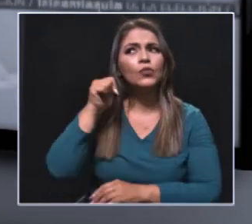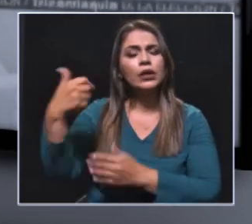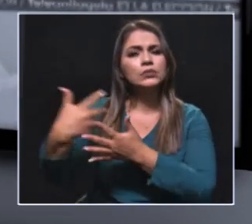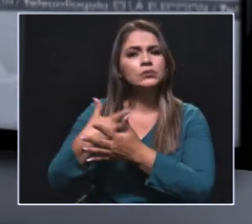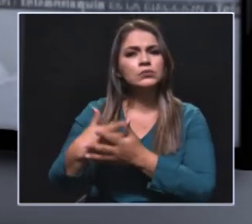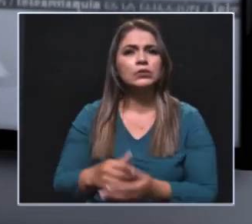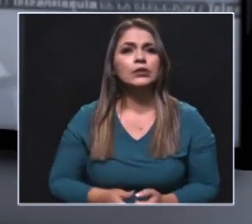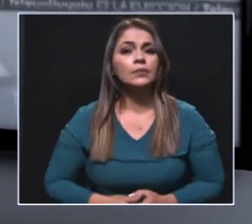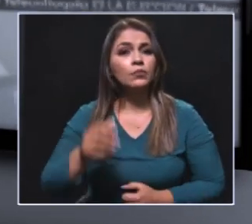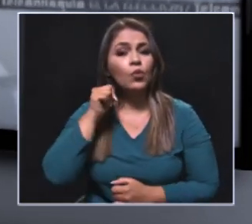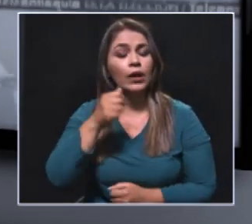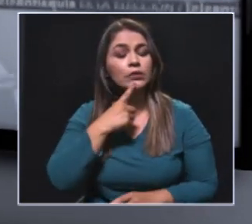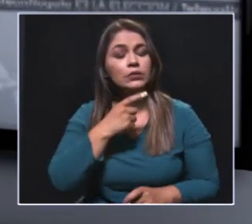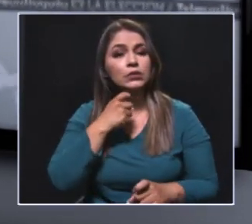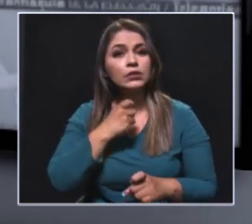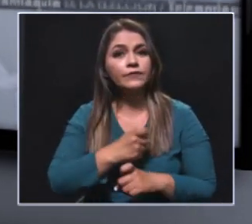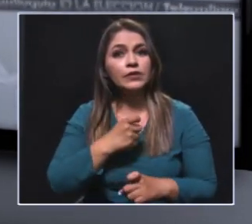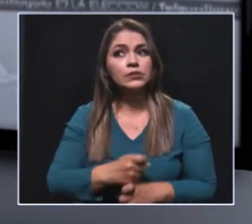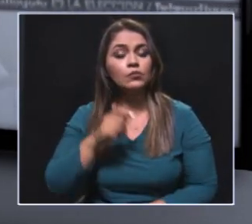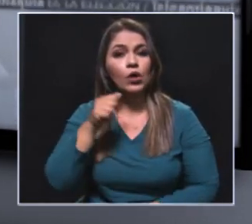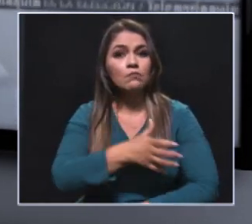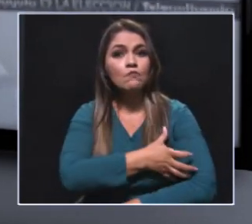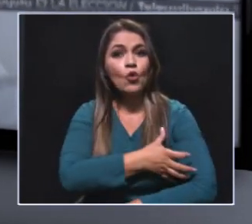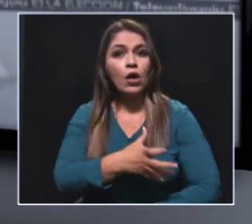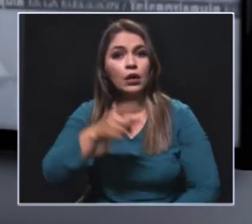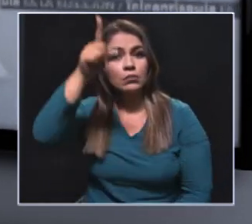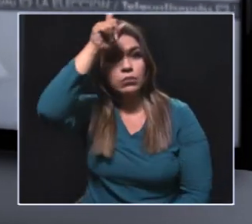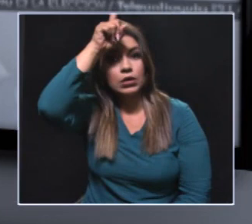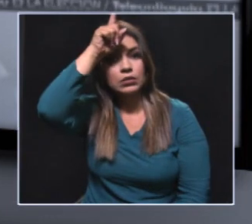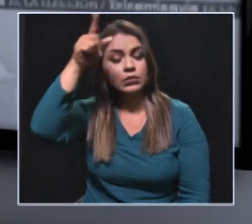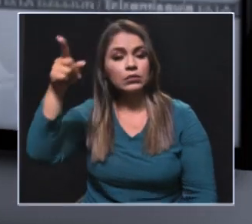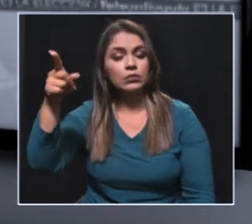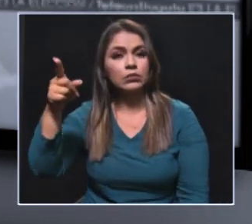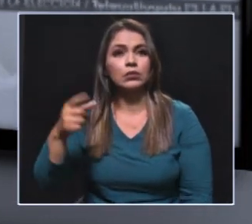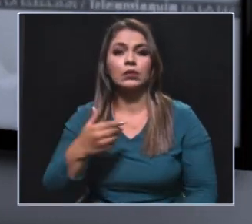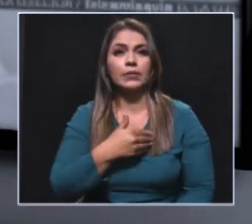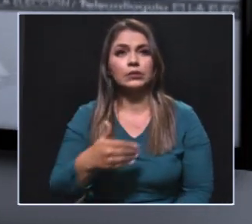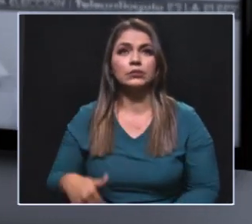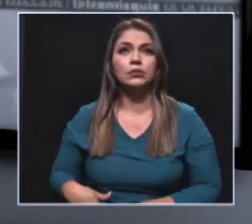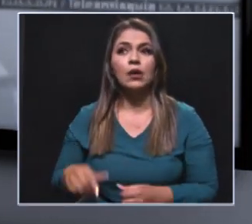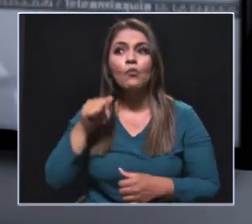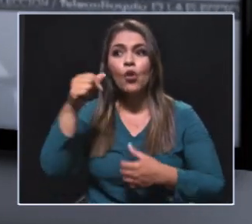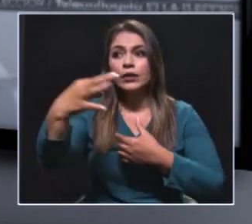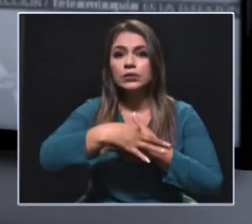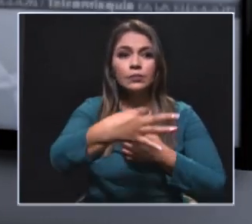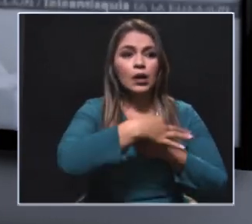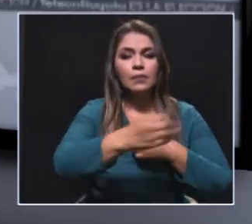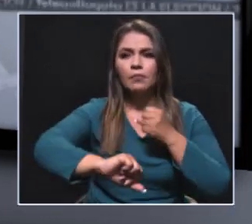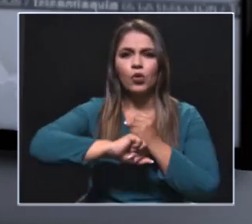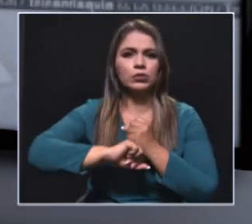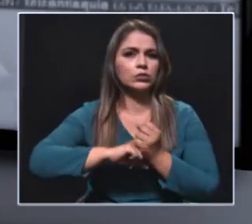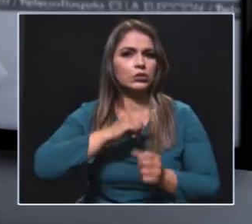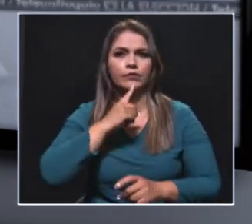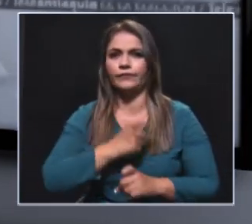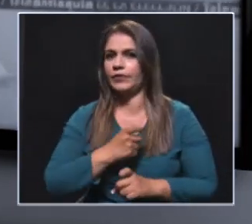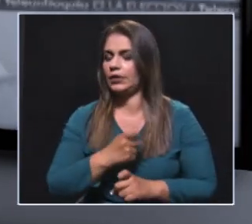que el reto más grande, inclusive para la mujer más poderosa del mundo en la política, era que las mujeres votaran por mujeres. En